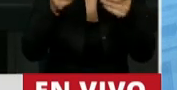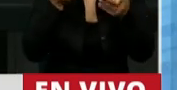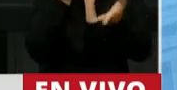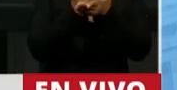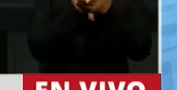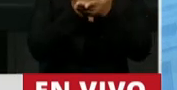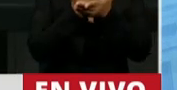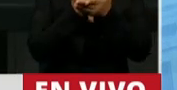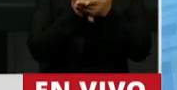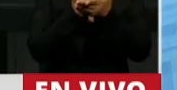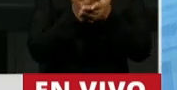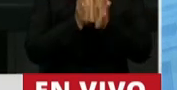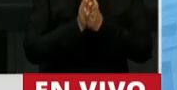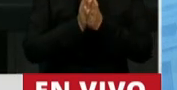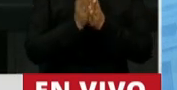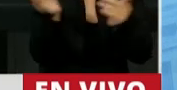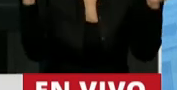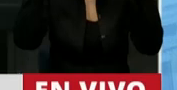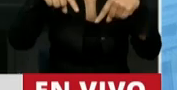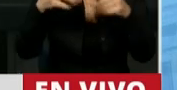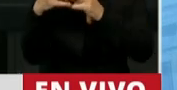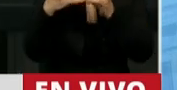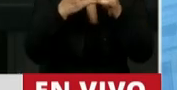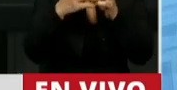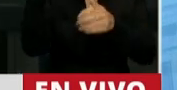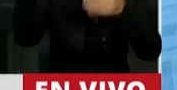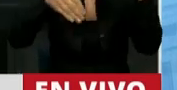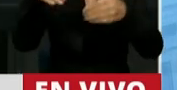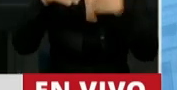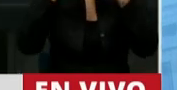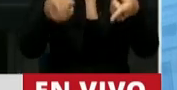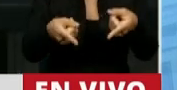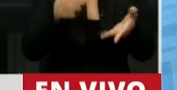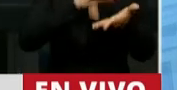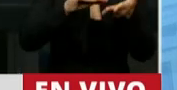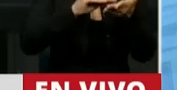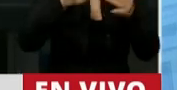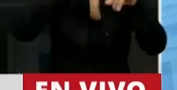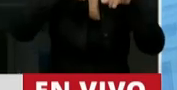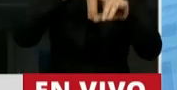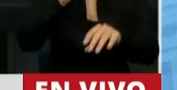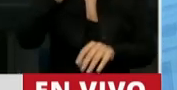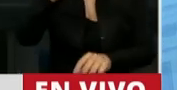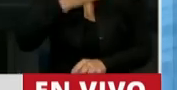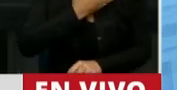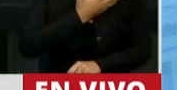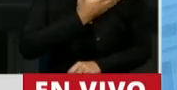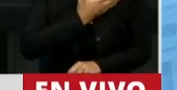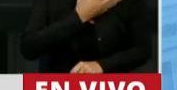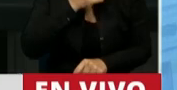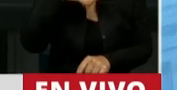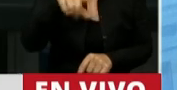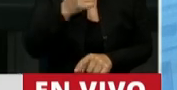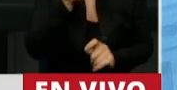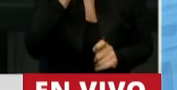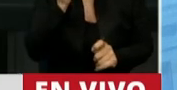presenciales, sino además aclararle al diputado Waldo Wolf, que tenía alguna duda, de quién se está haciendo el